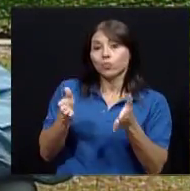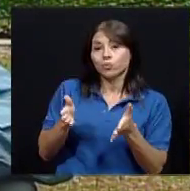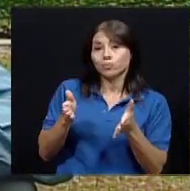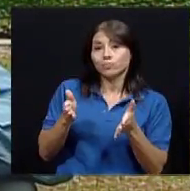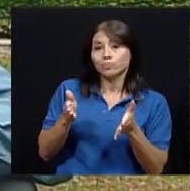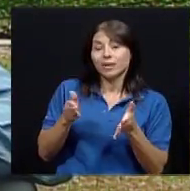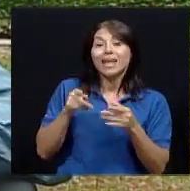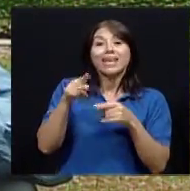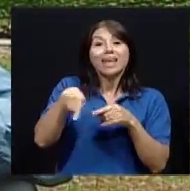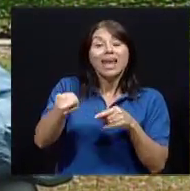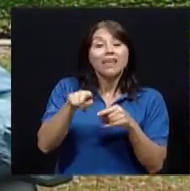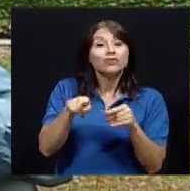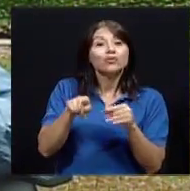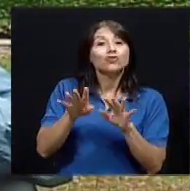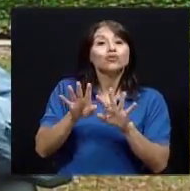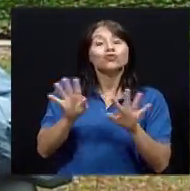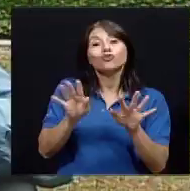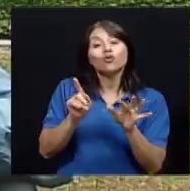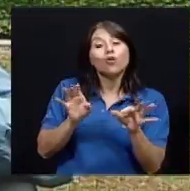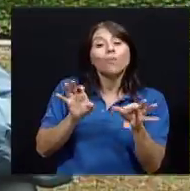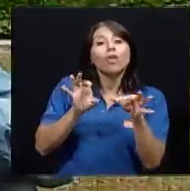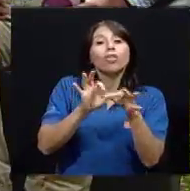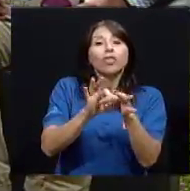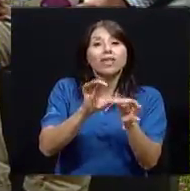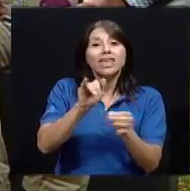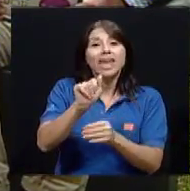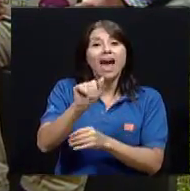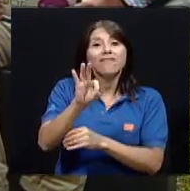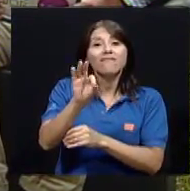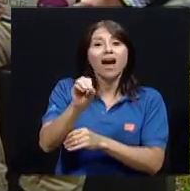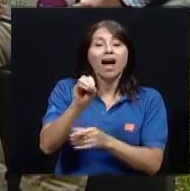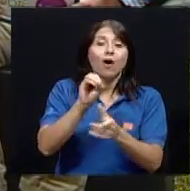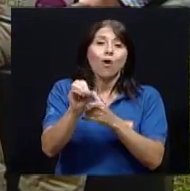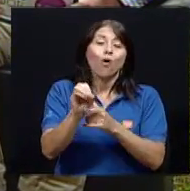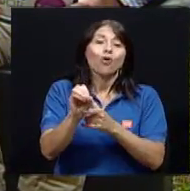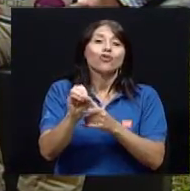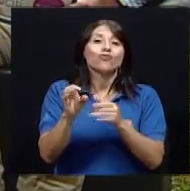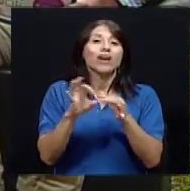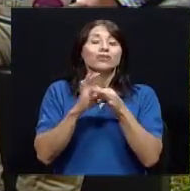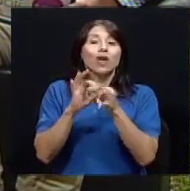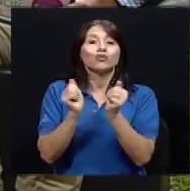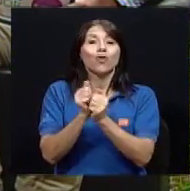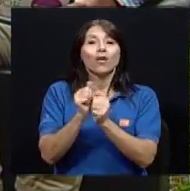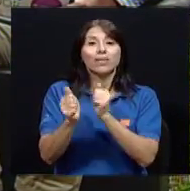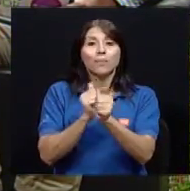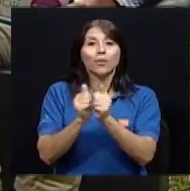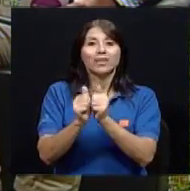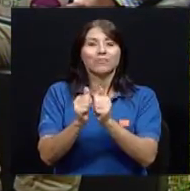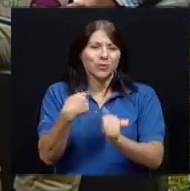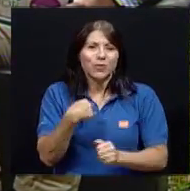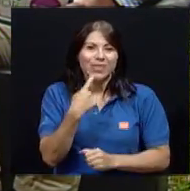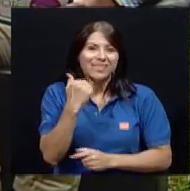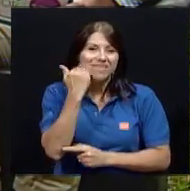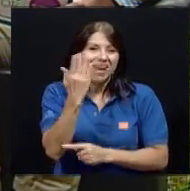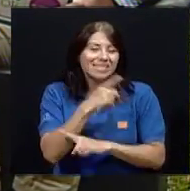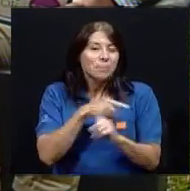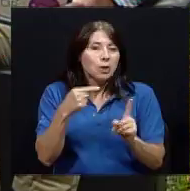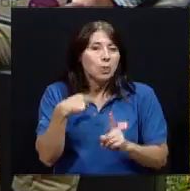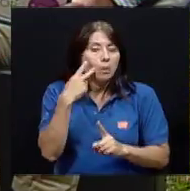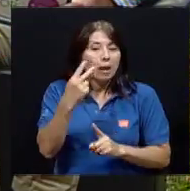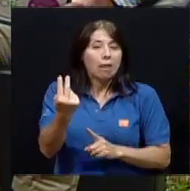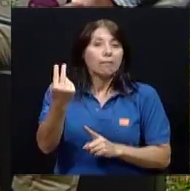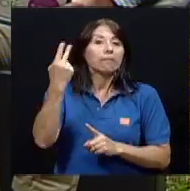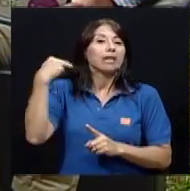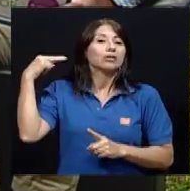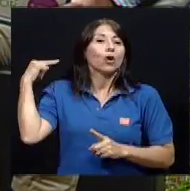el deporte, aunque uno dice fácil, ¿verdad?, pero cuando se pone a pensar uno la historia de este país, se da cuenta que conducir a la caja, ¿verdad?,